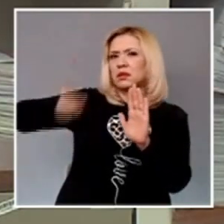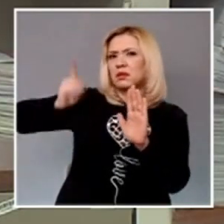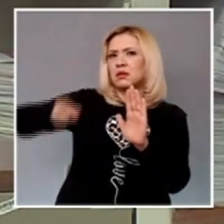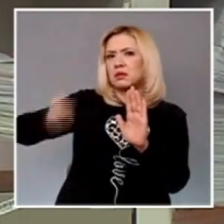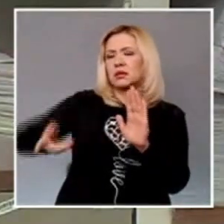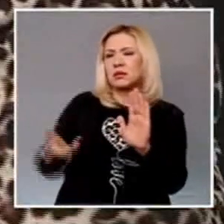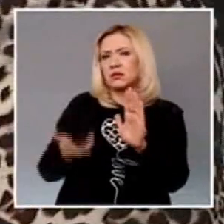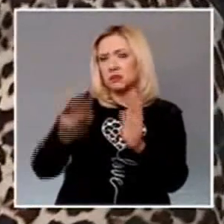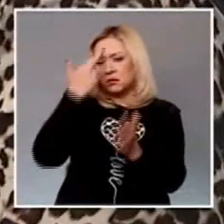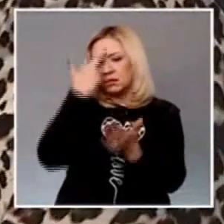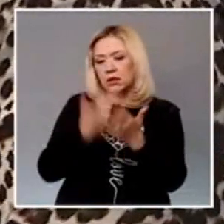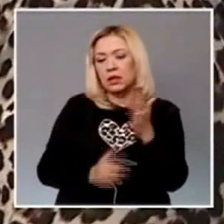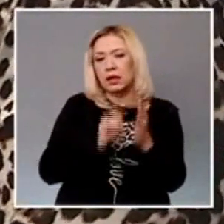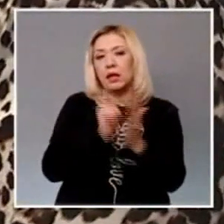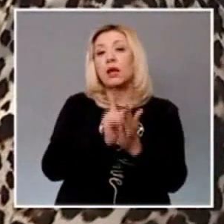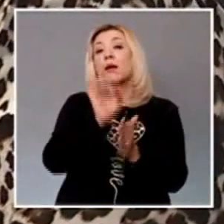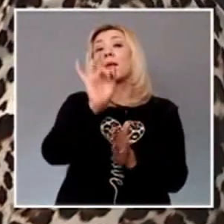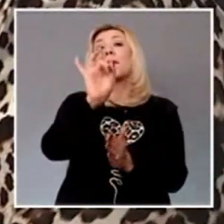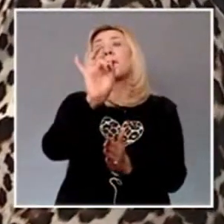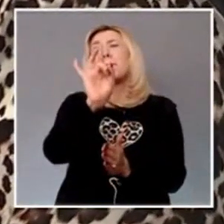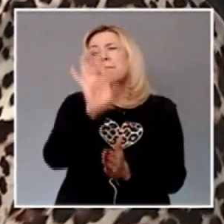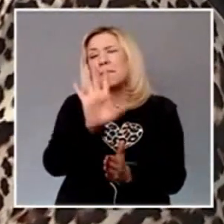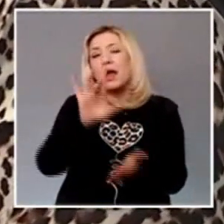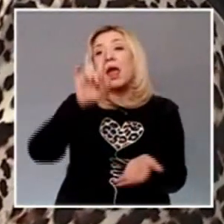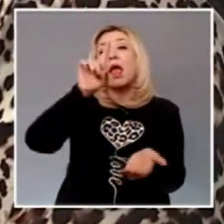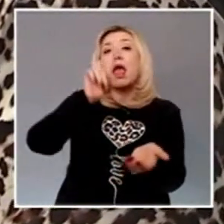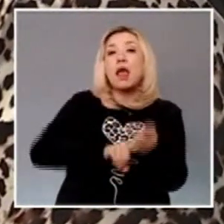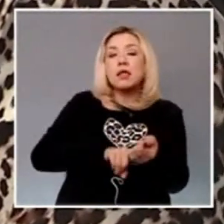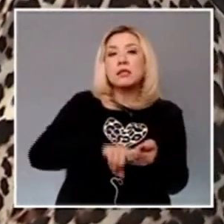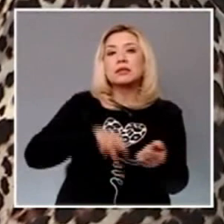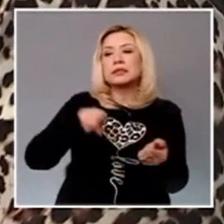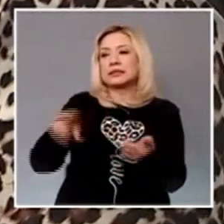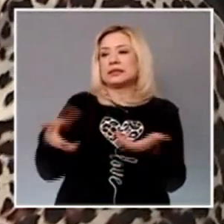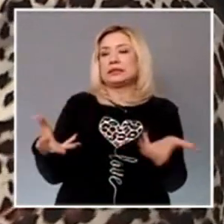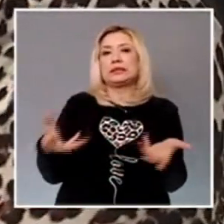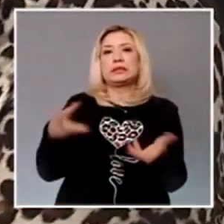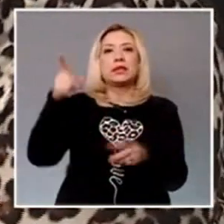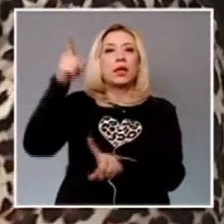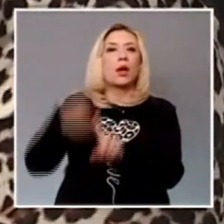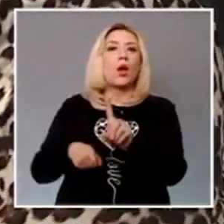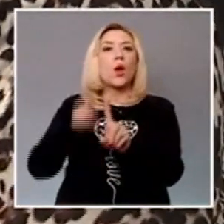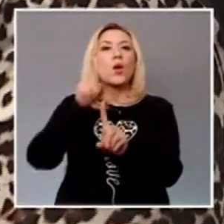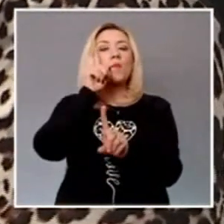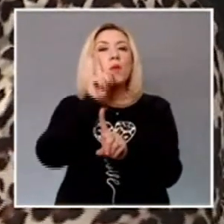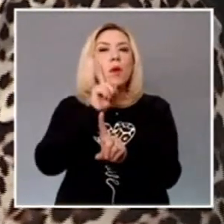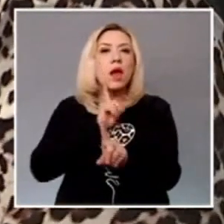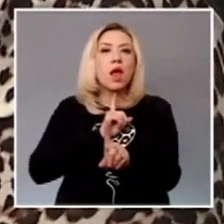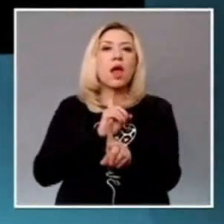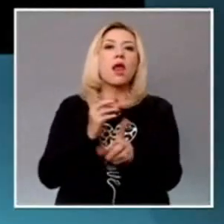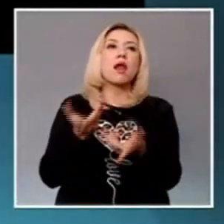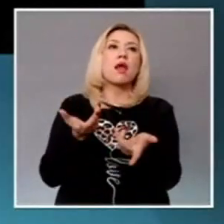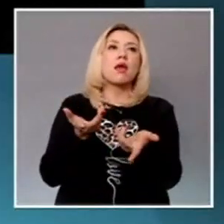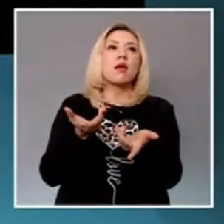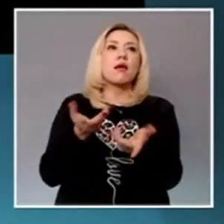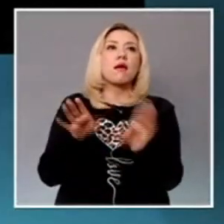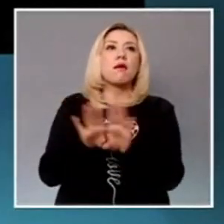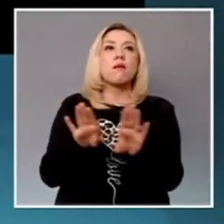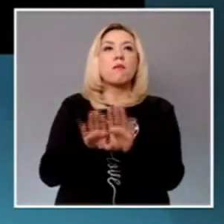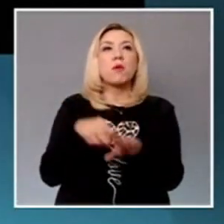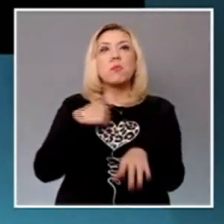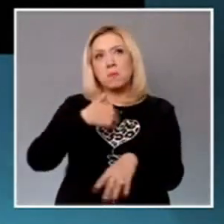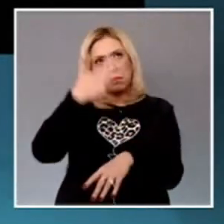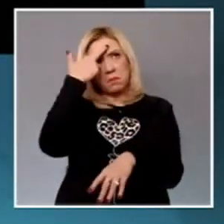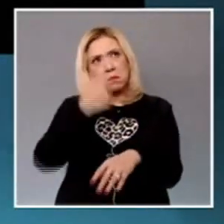existan indicios de un contexto de vulnerabilidad por razón de género, que le permitió creer que su actuar estaba justificado. En el caso,